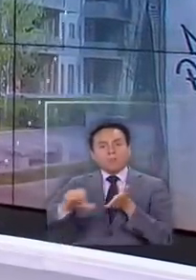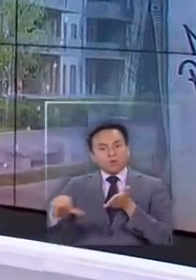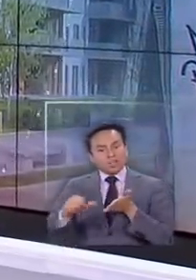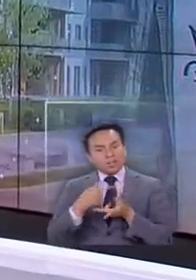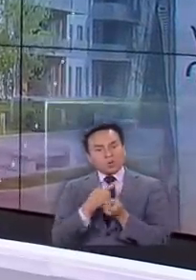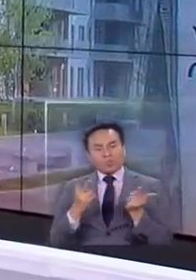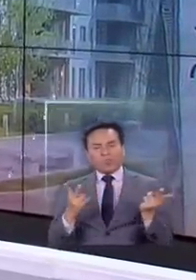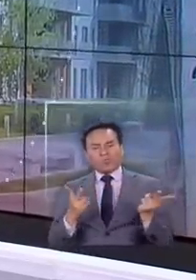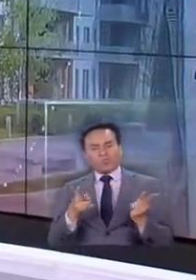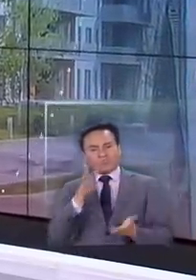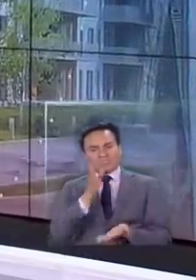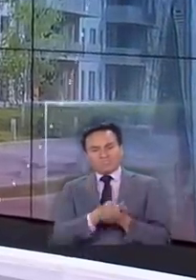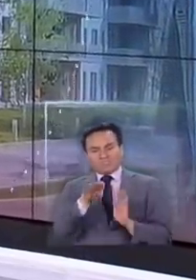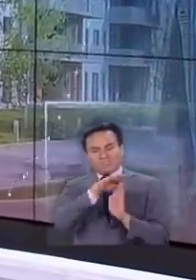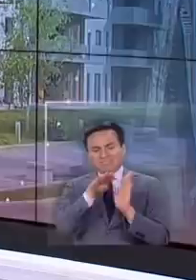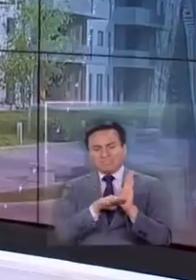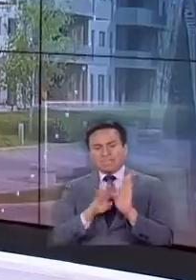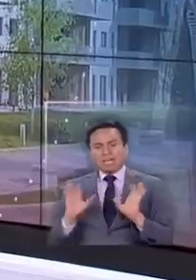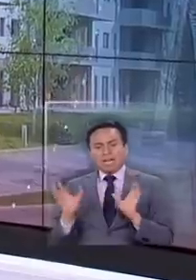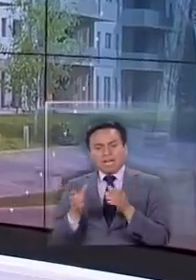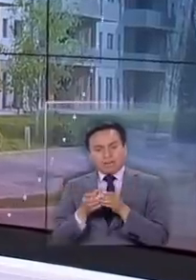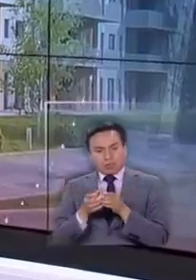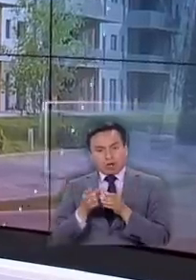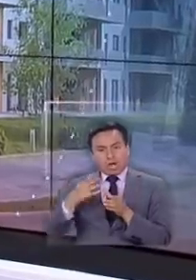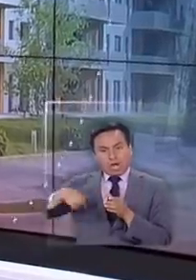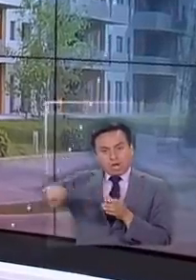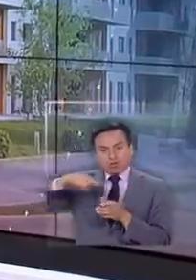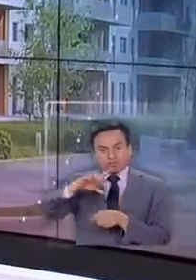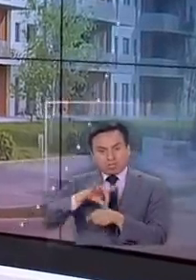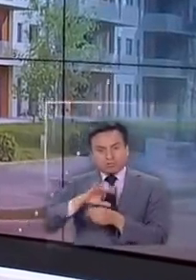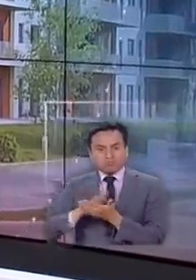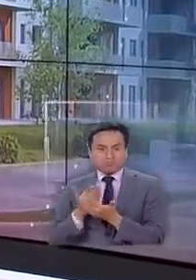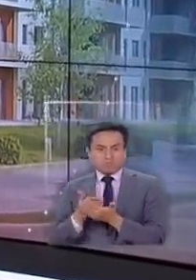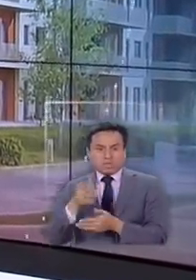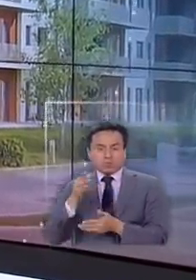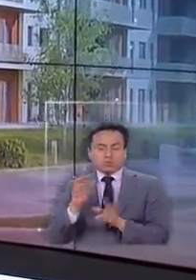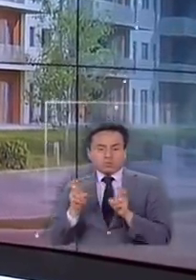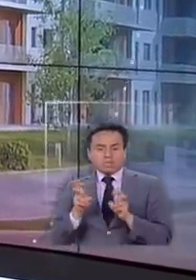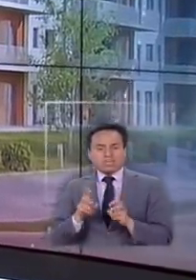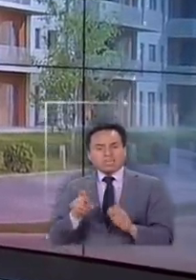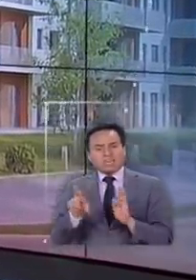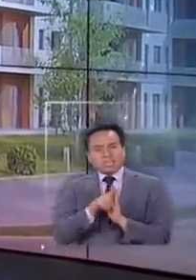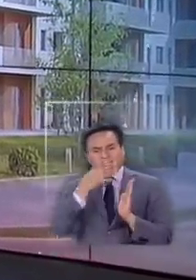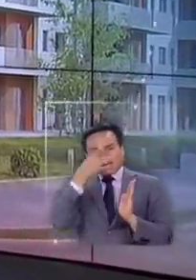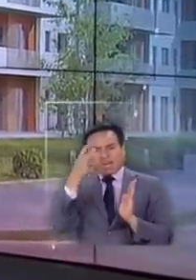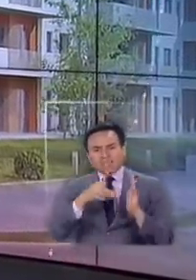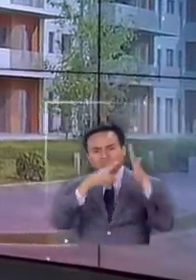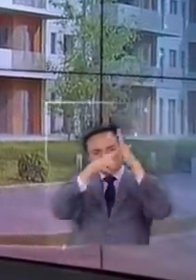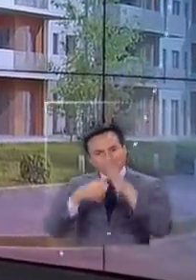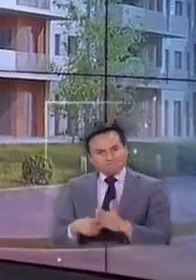una medida que según el gremio del rubro es ilegal y discriminatoria.